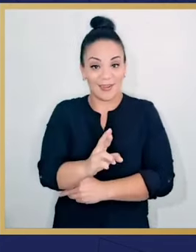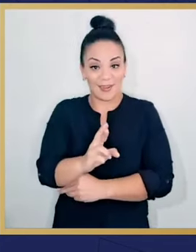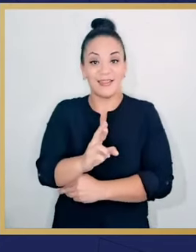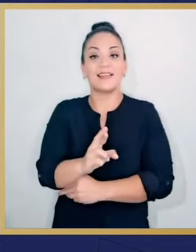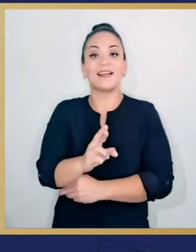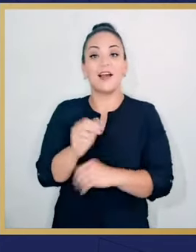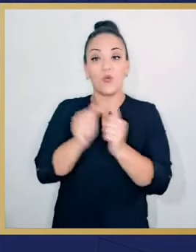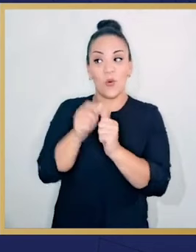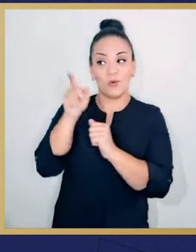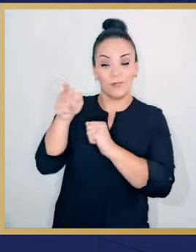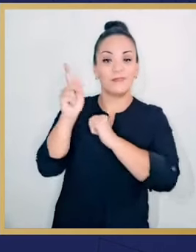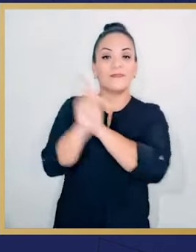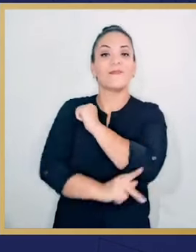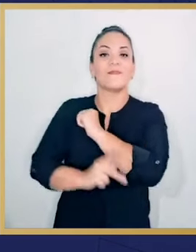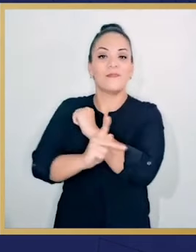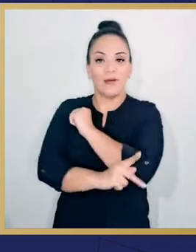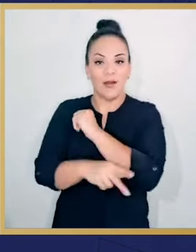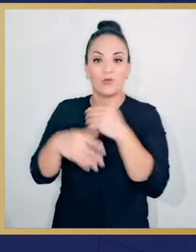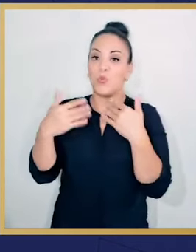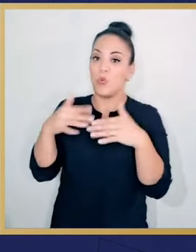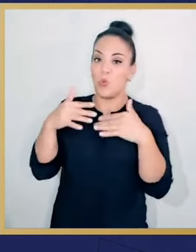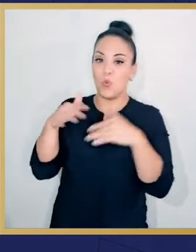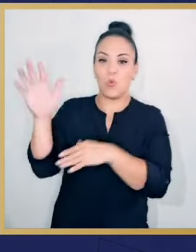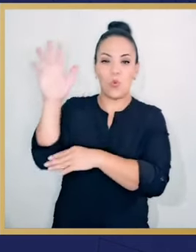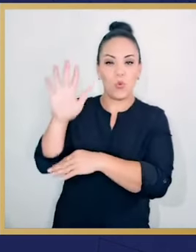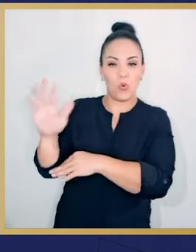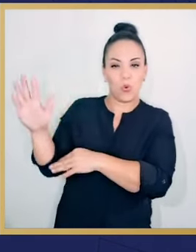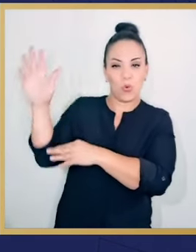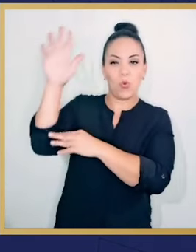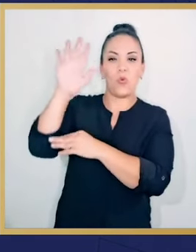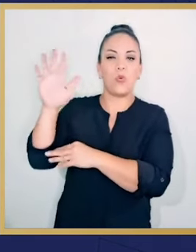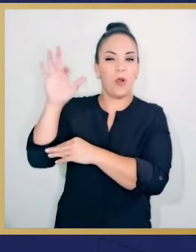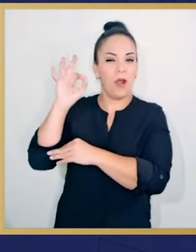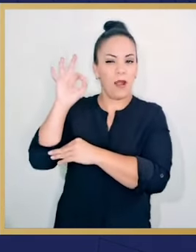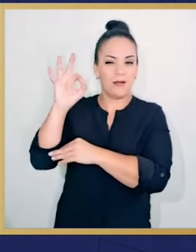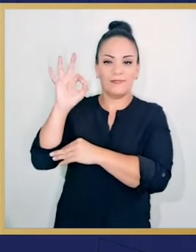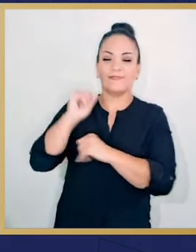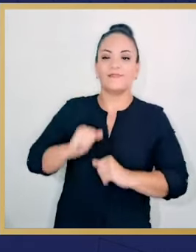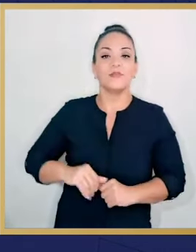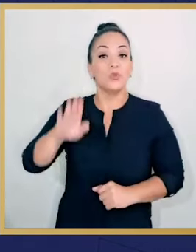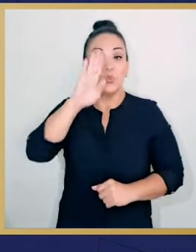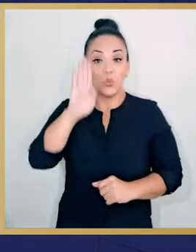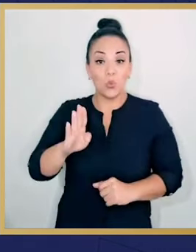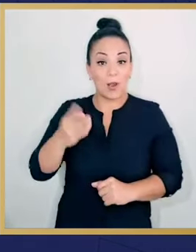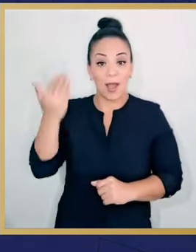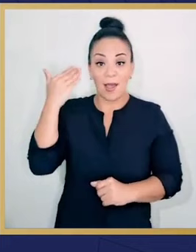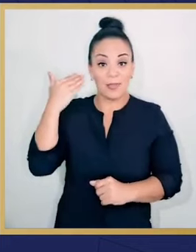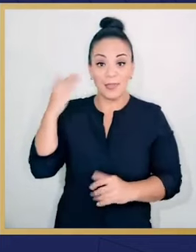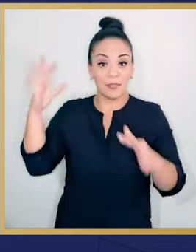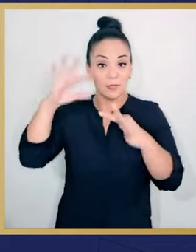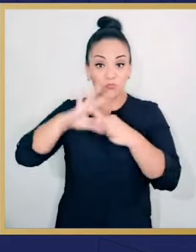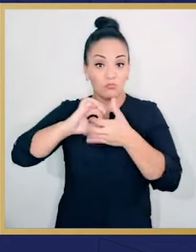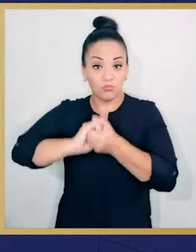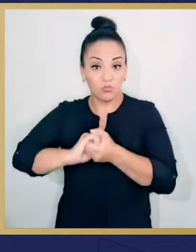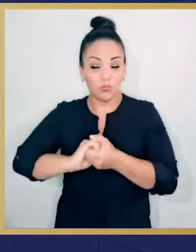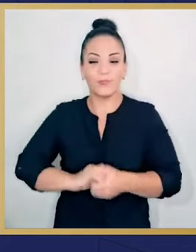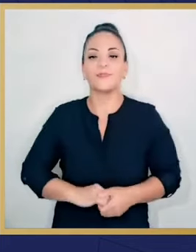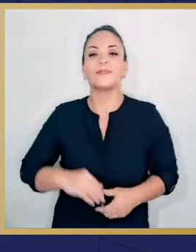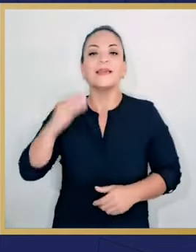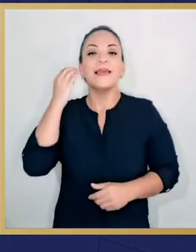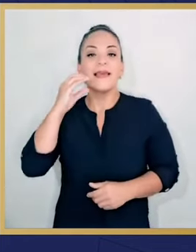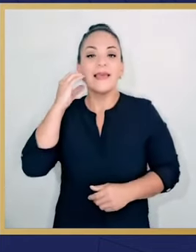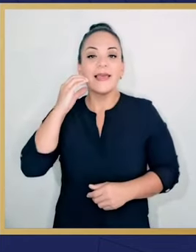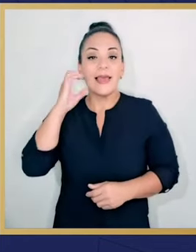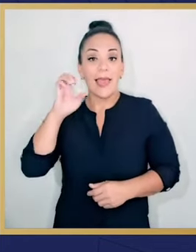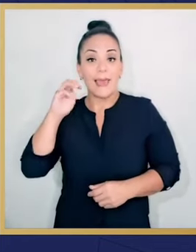y de inversión de Costa Rica con una nación de la región de Medio Oriente.